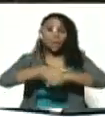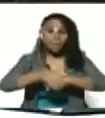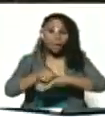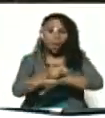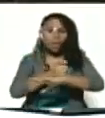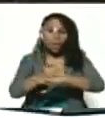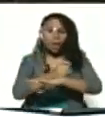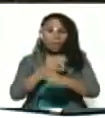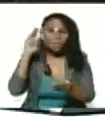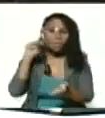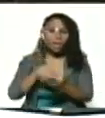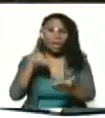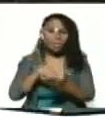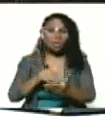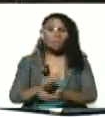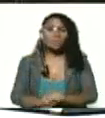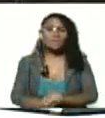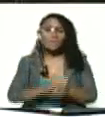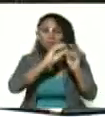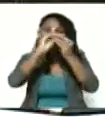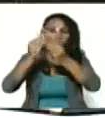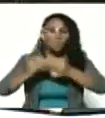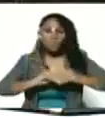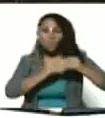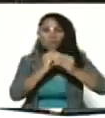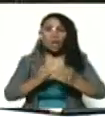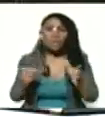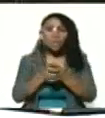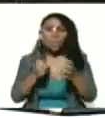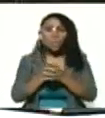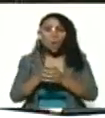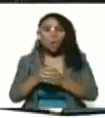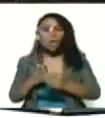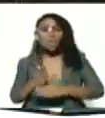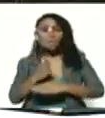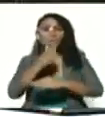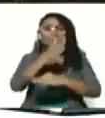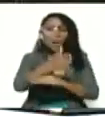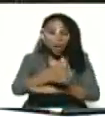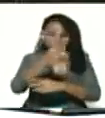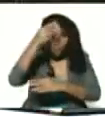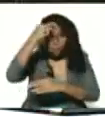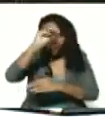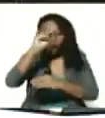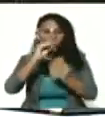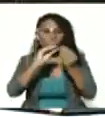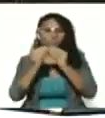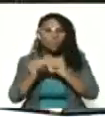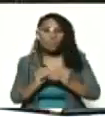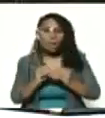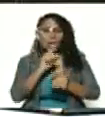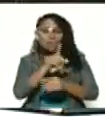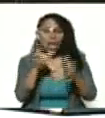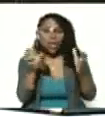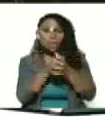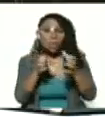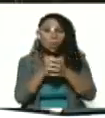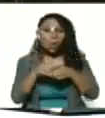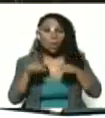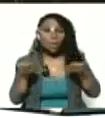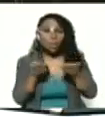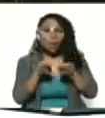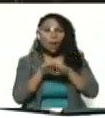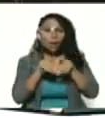Miranda, la conformación de la delegación que va a ir a México. Debe ser una comisión paritaria,